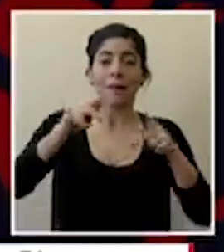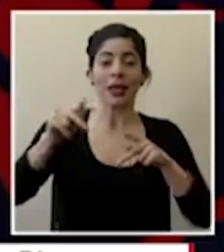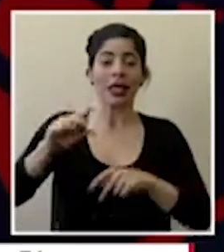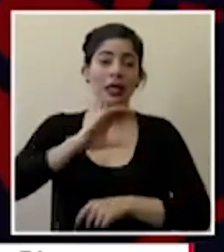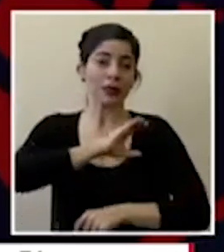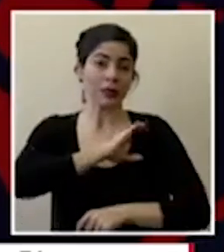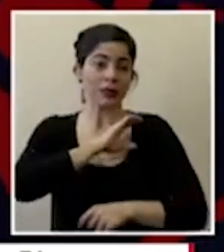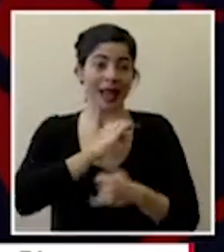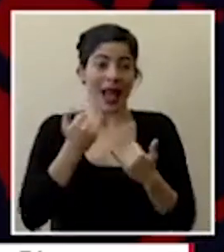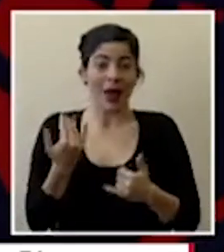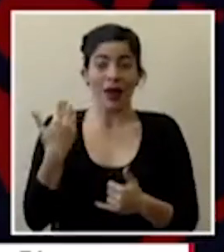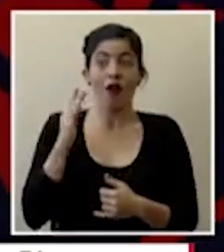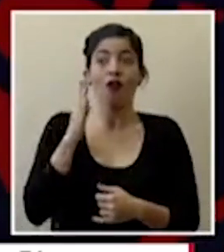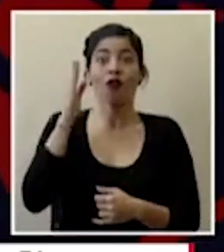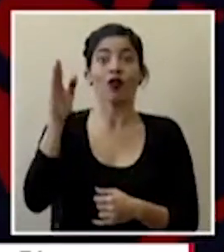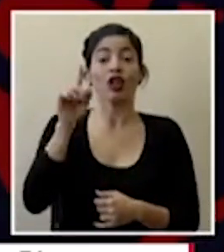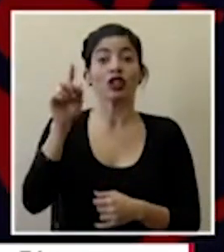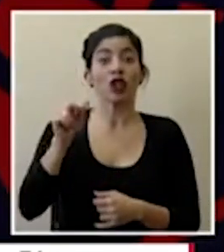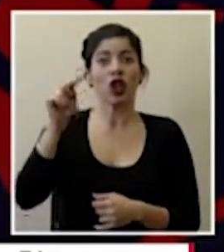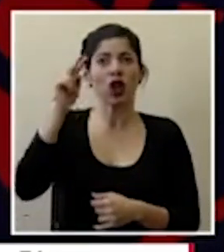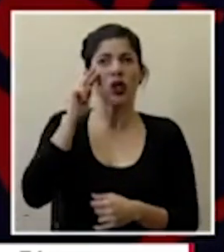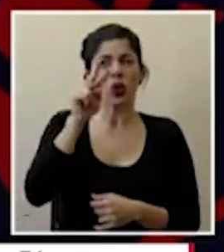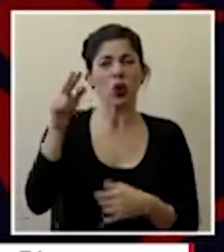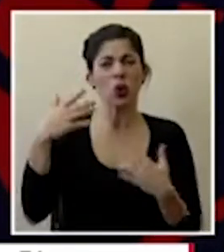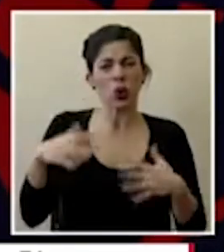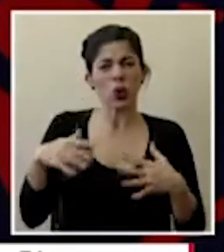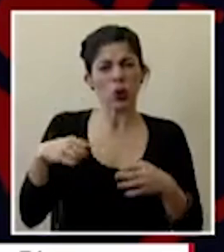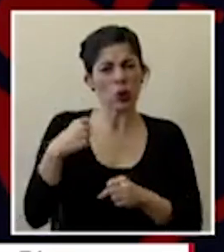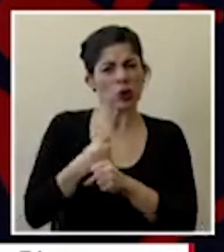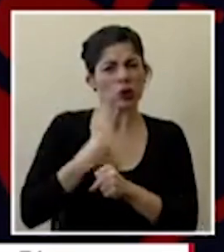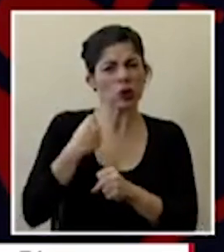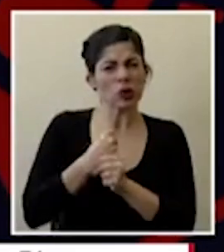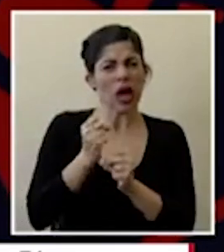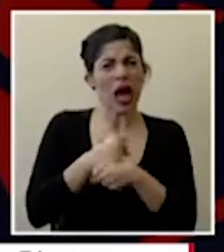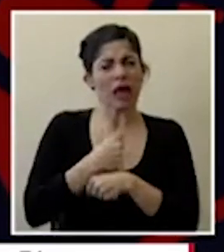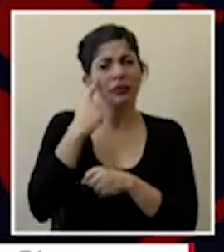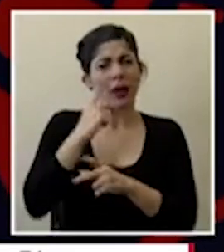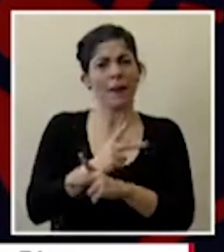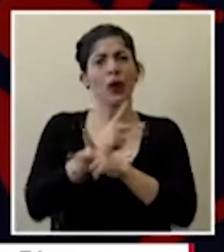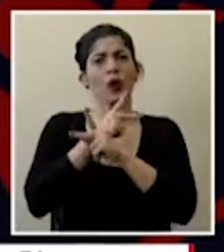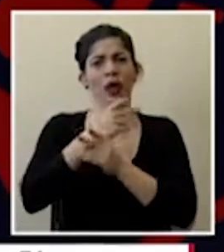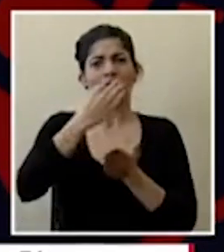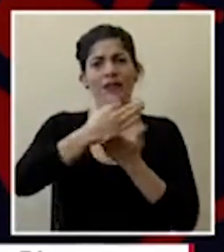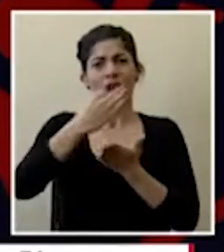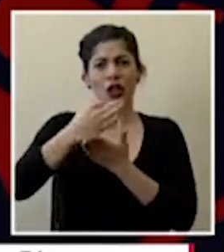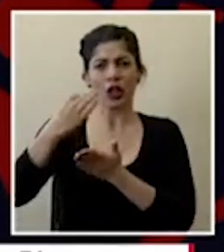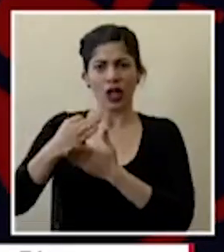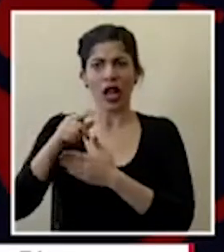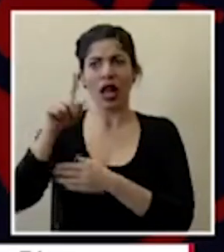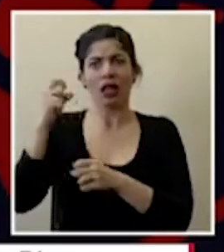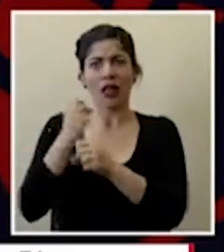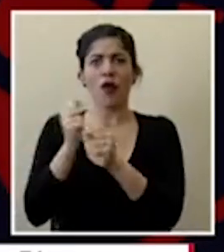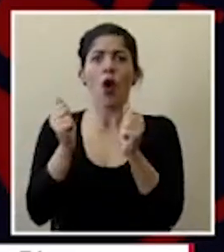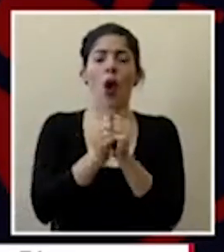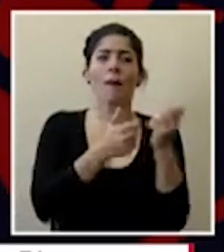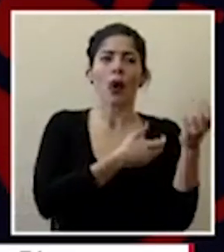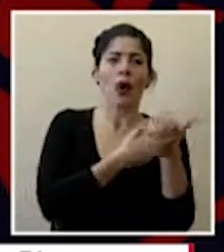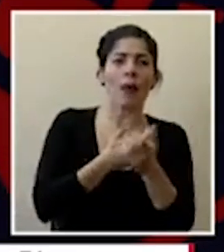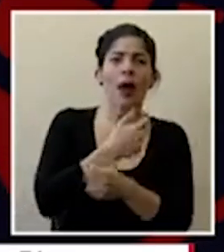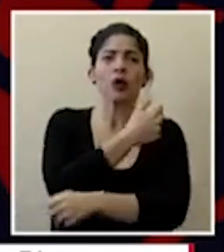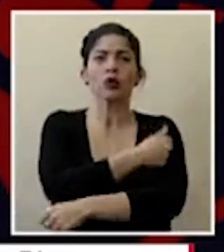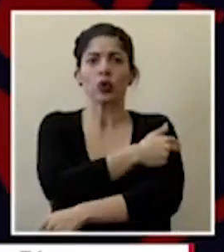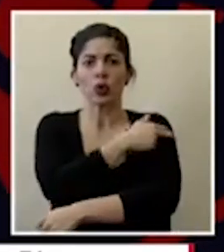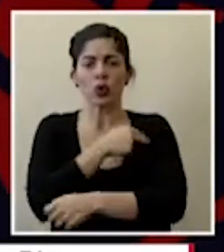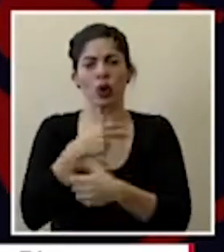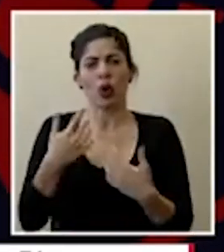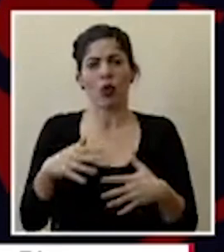fuerza pública ahora que fuimos a la zona norte se ve el trabajo que están realizando ahí para proteger nuestras fronteras en conjunto con bomberos cruz roja